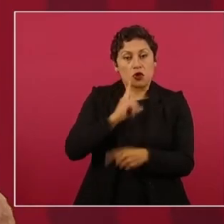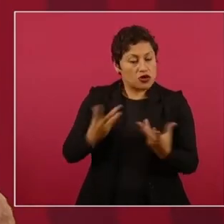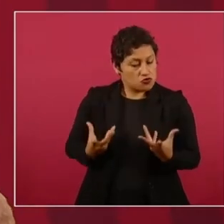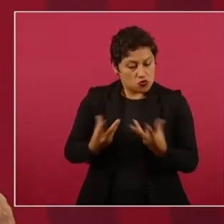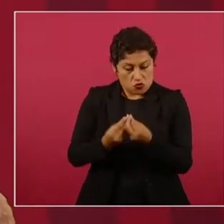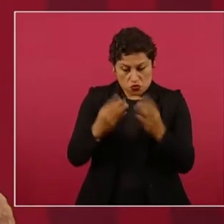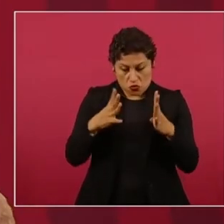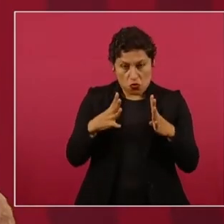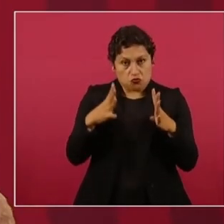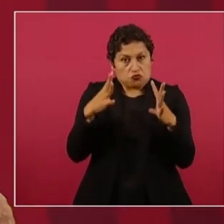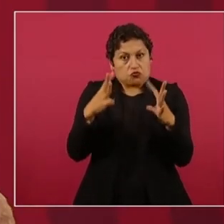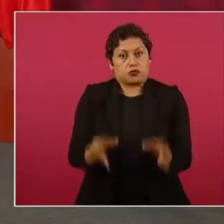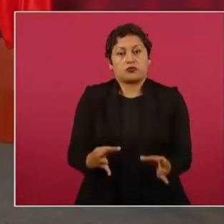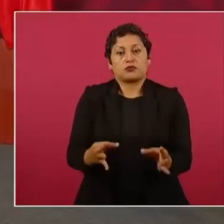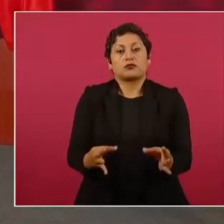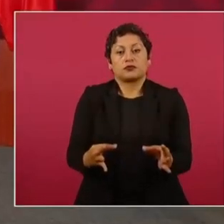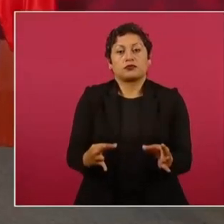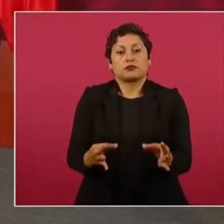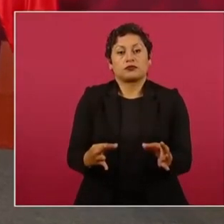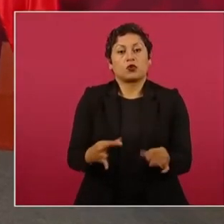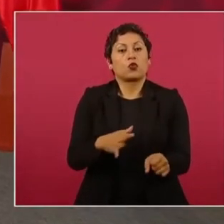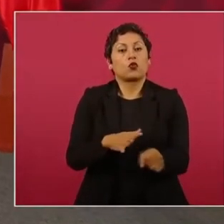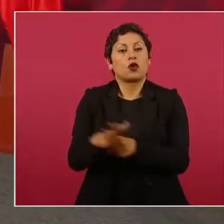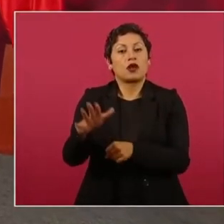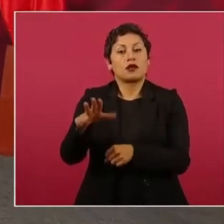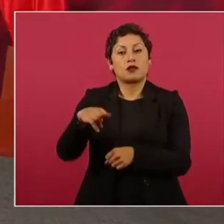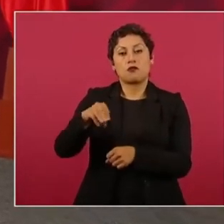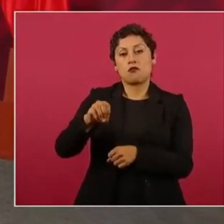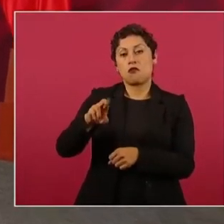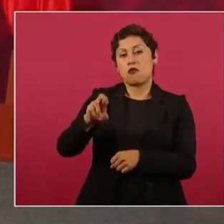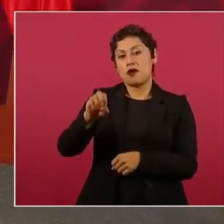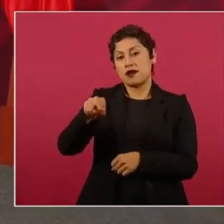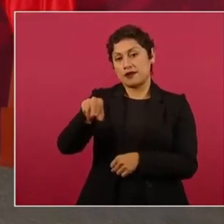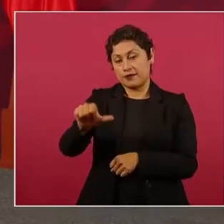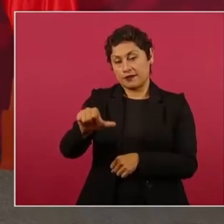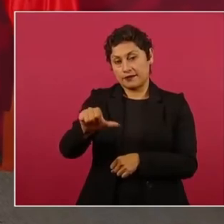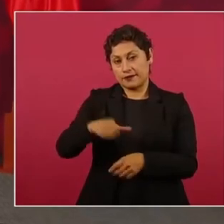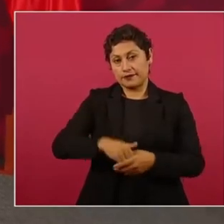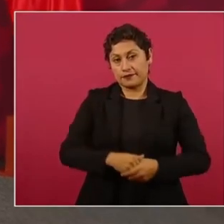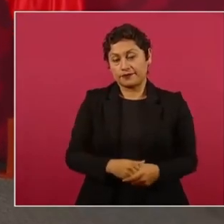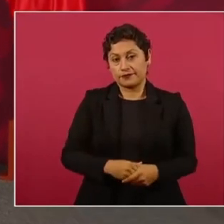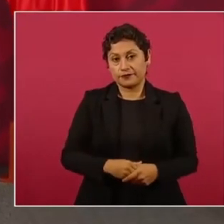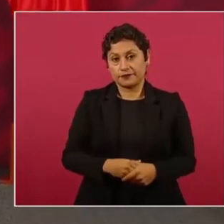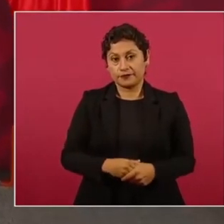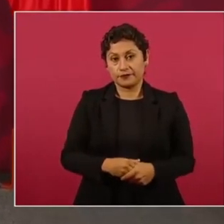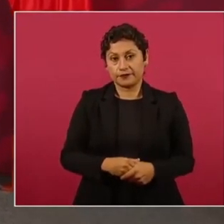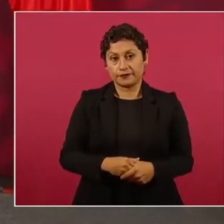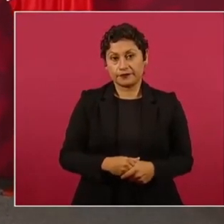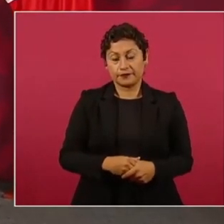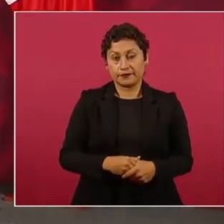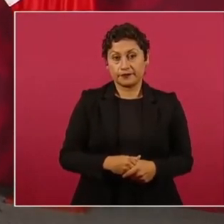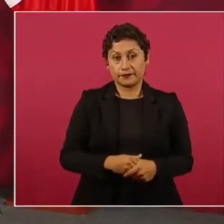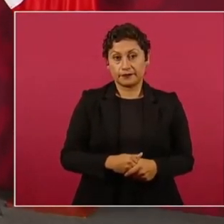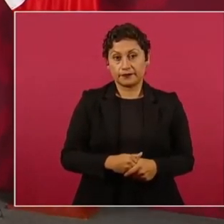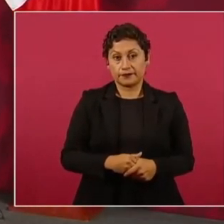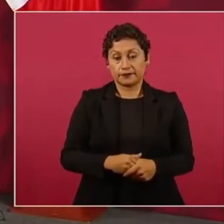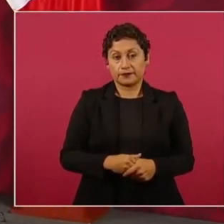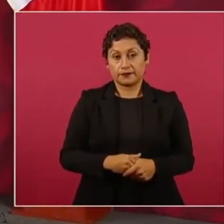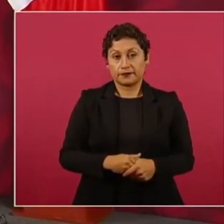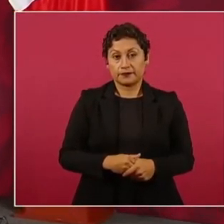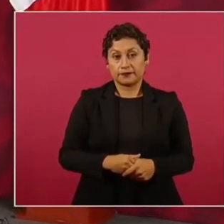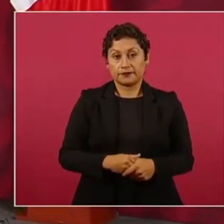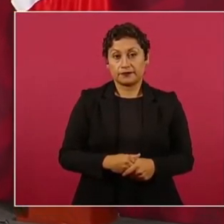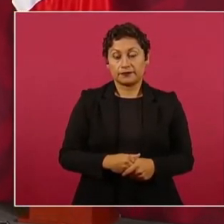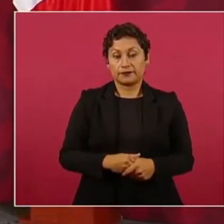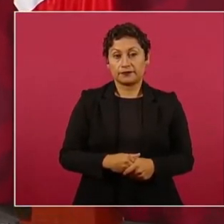Morena, se